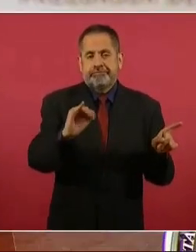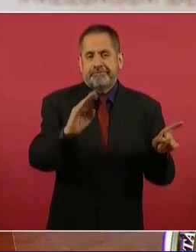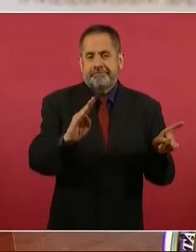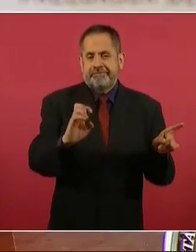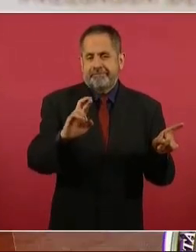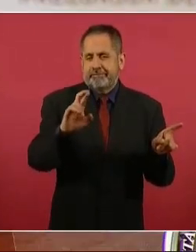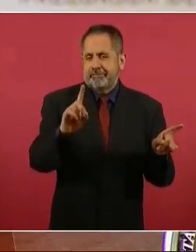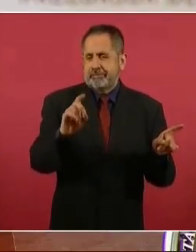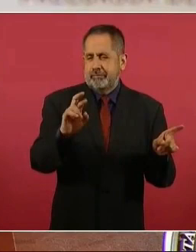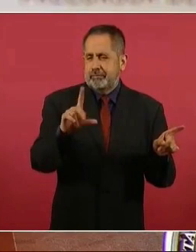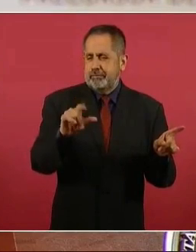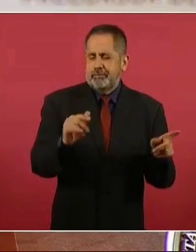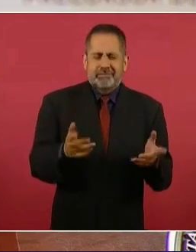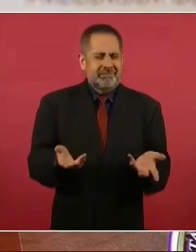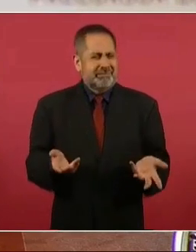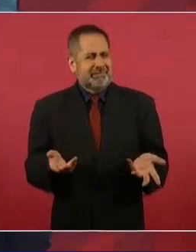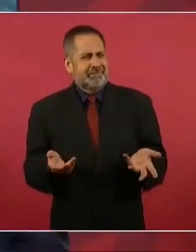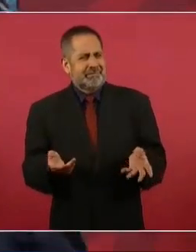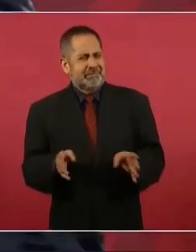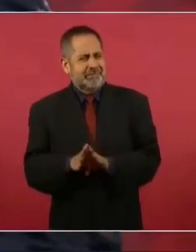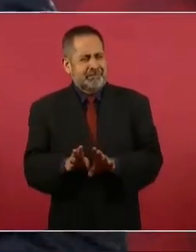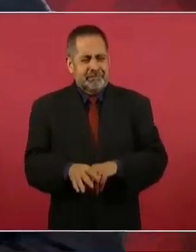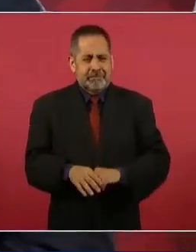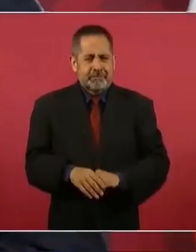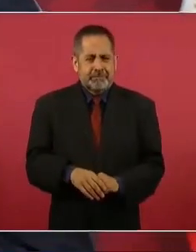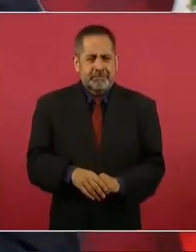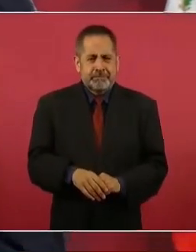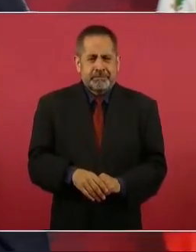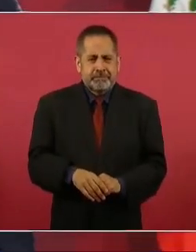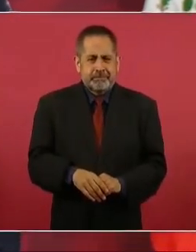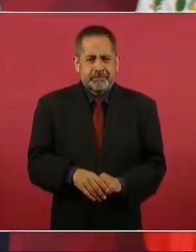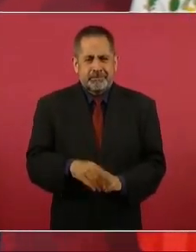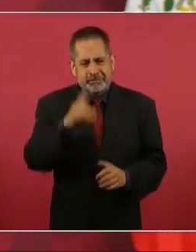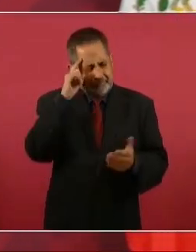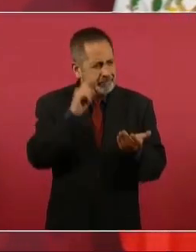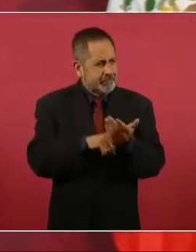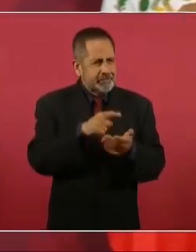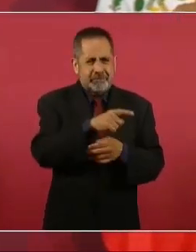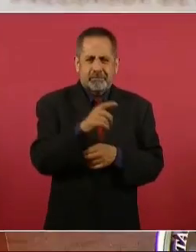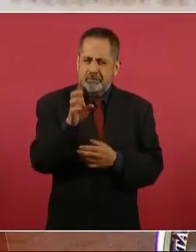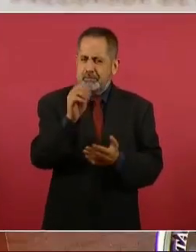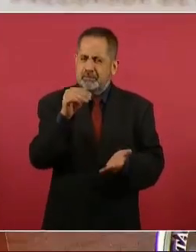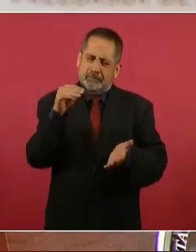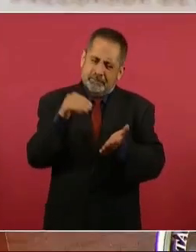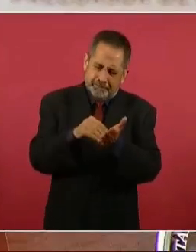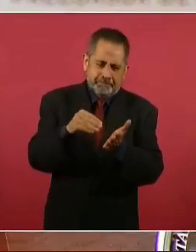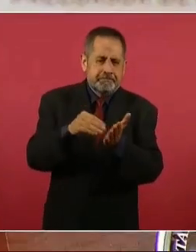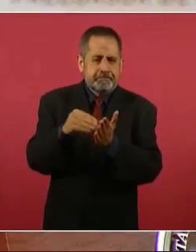creo que son nueve mil millones,